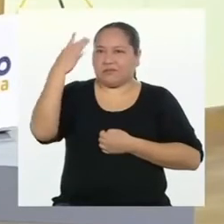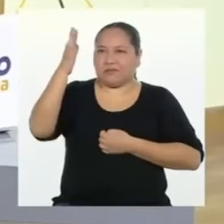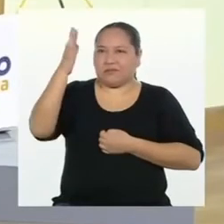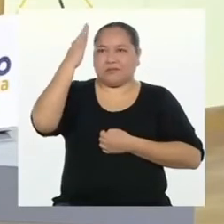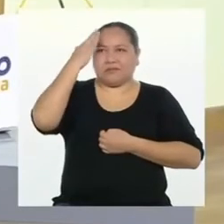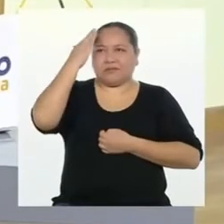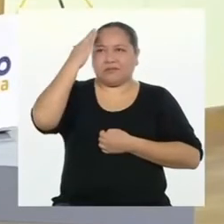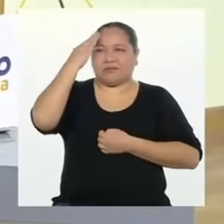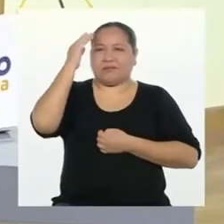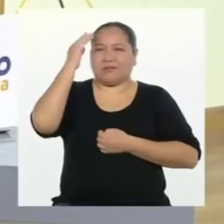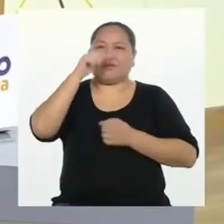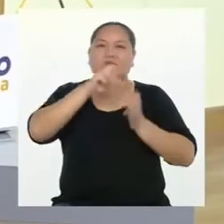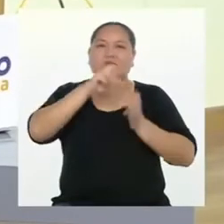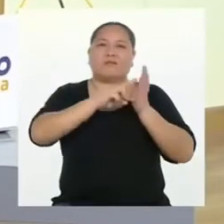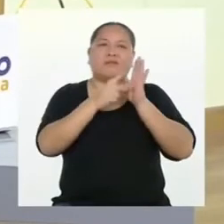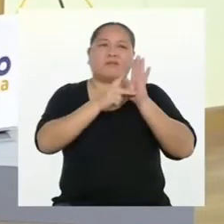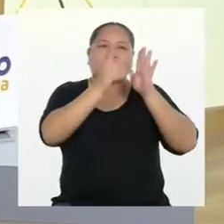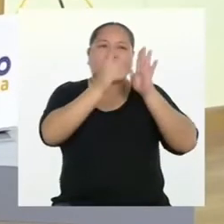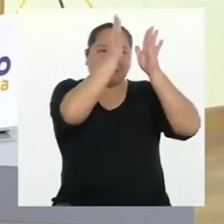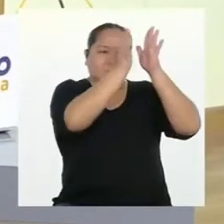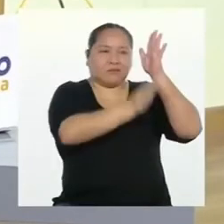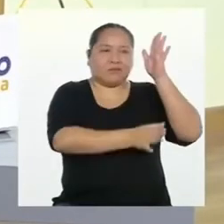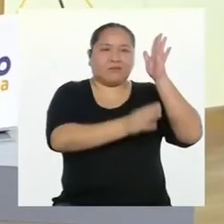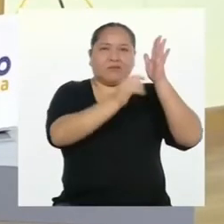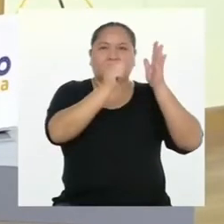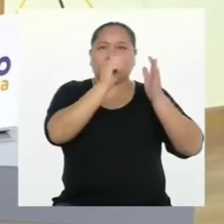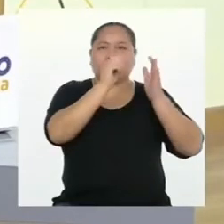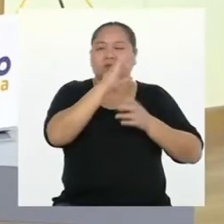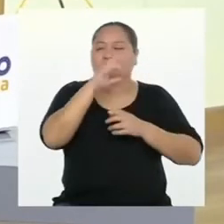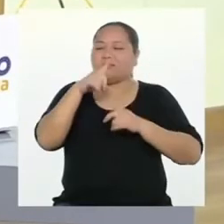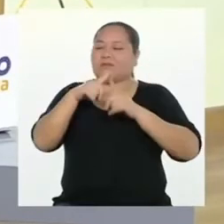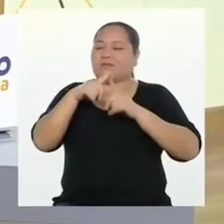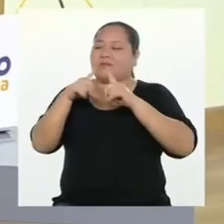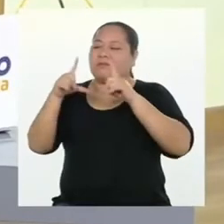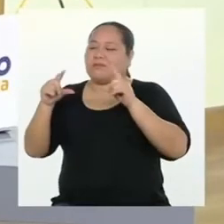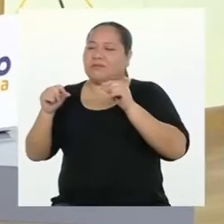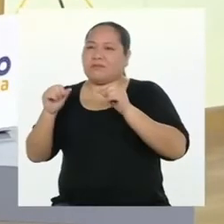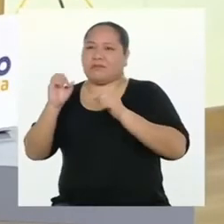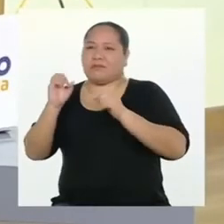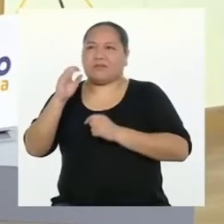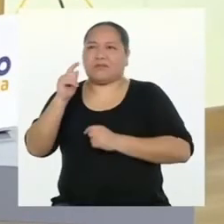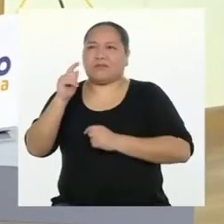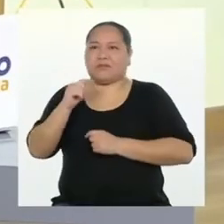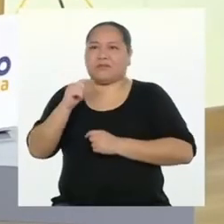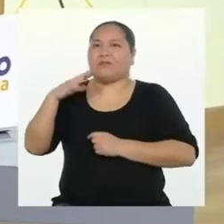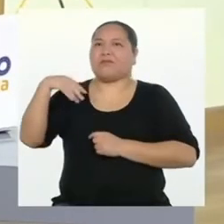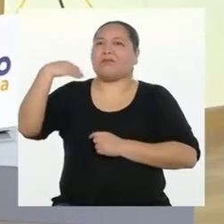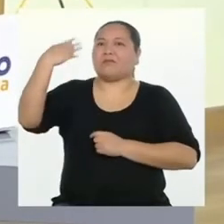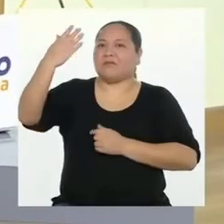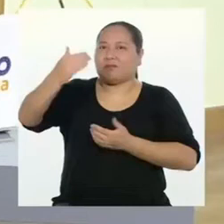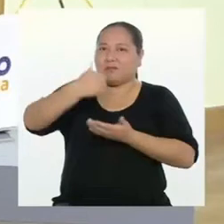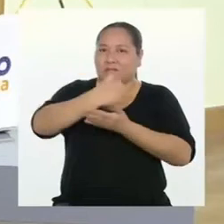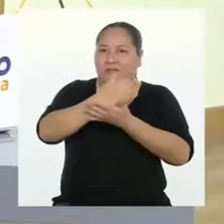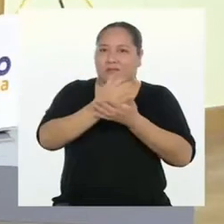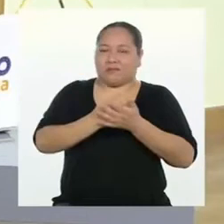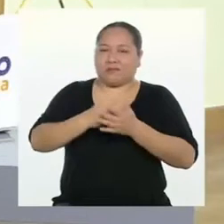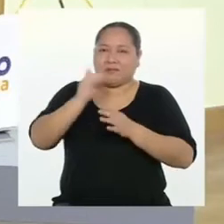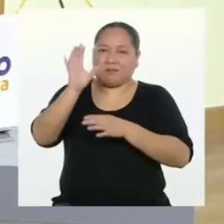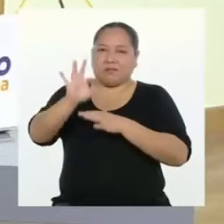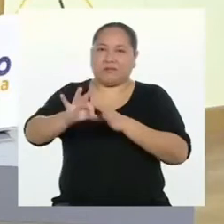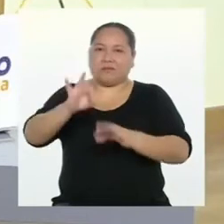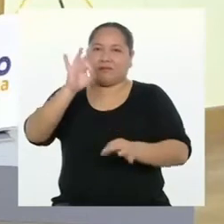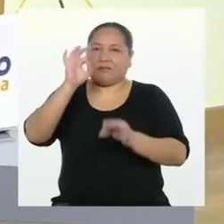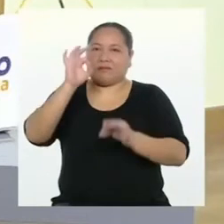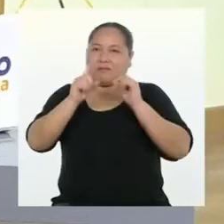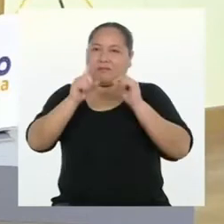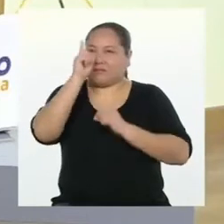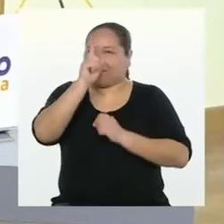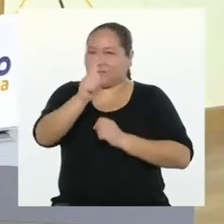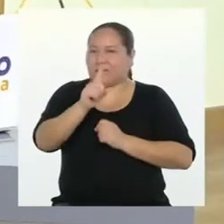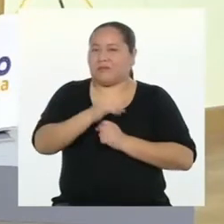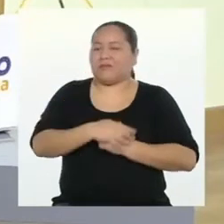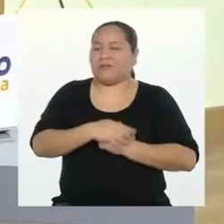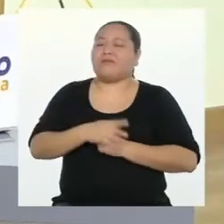sabemos qué es un afiche y qué es una tarjeta, en el siguiente bloque debemos elegir uno de los dos en función a la reacción que queremos